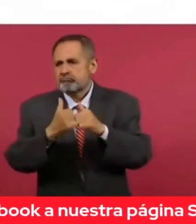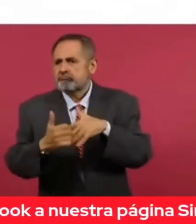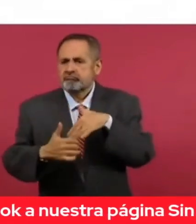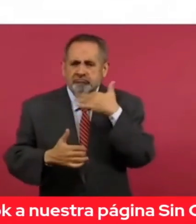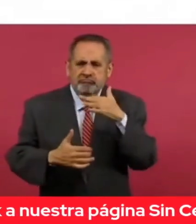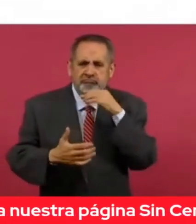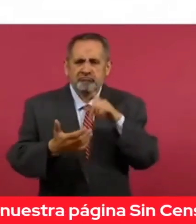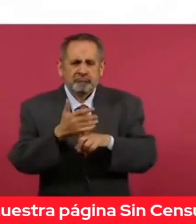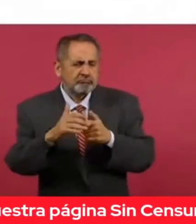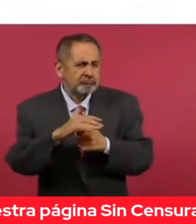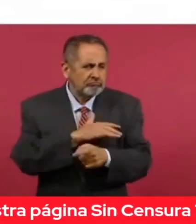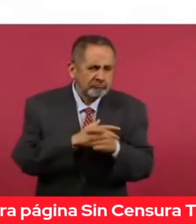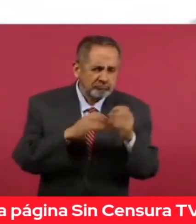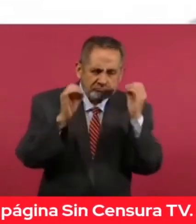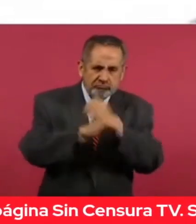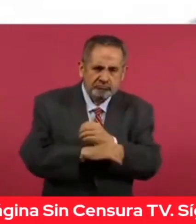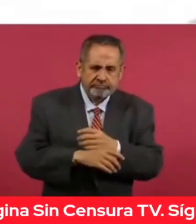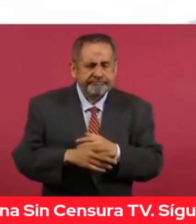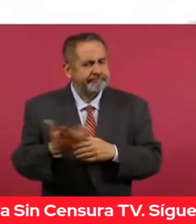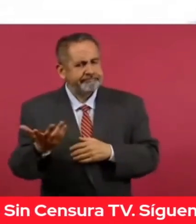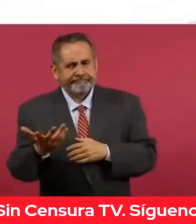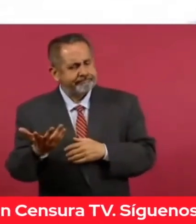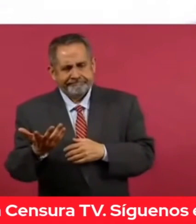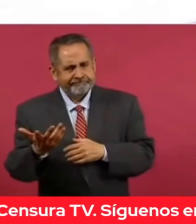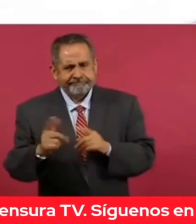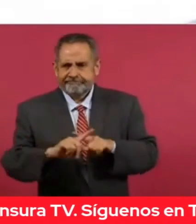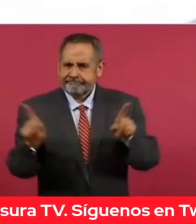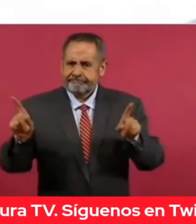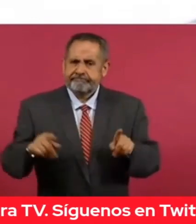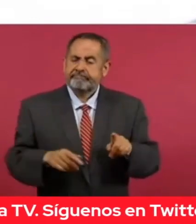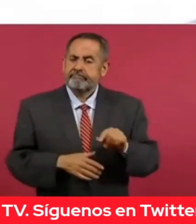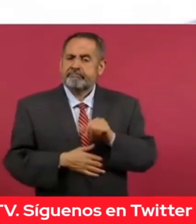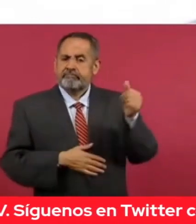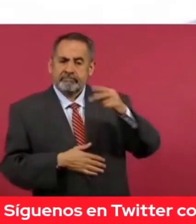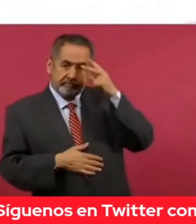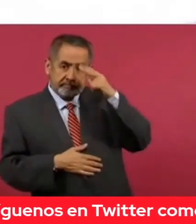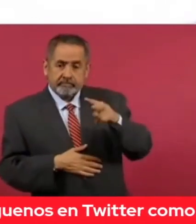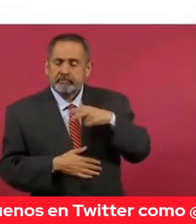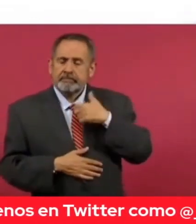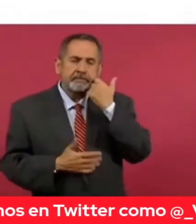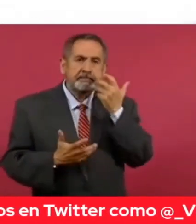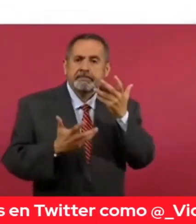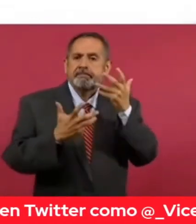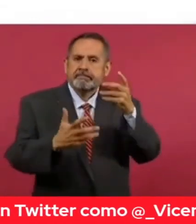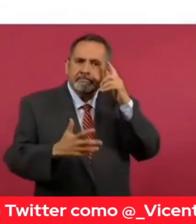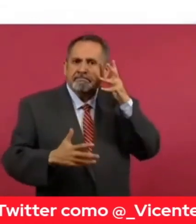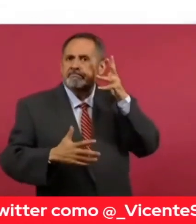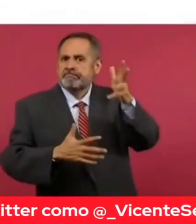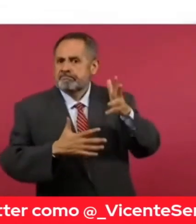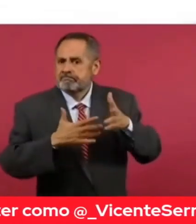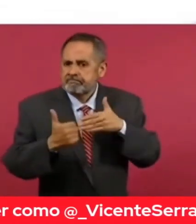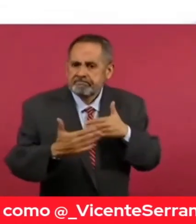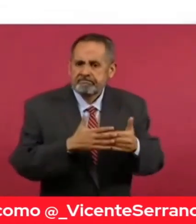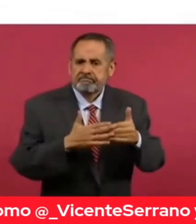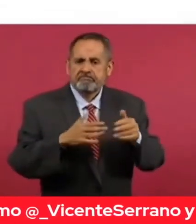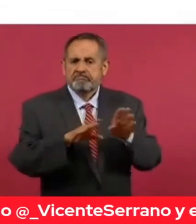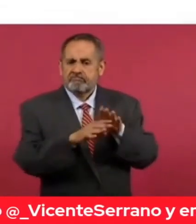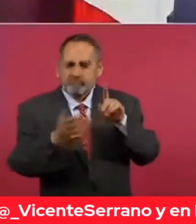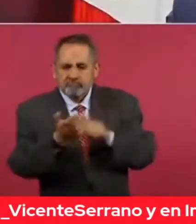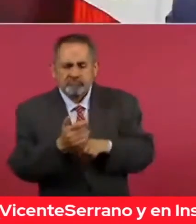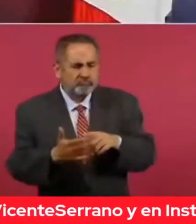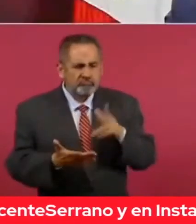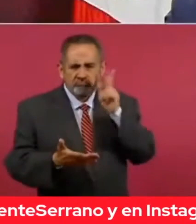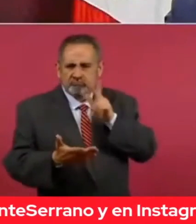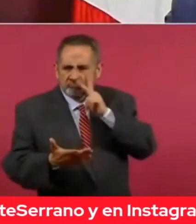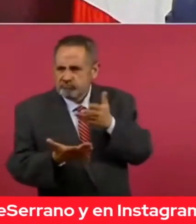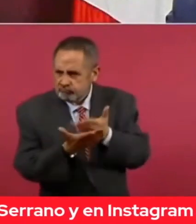chantaje, el oscurantismo, con un México que anhela a la modernidad que significa la rendición